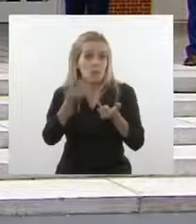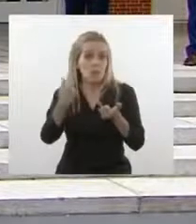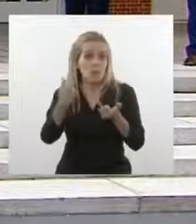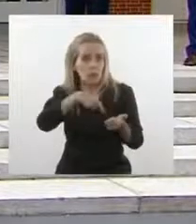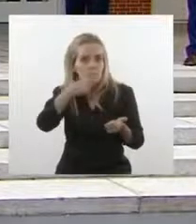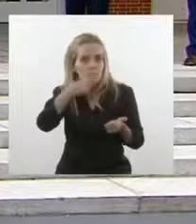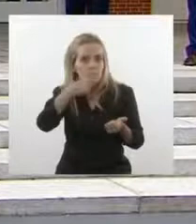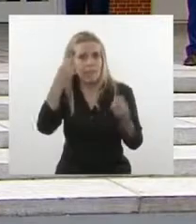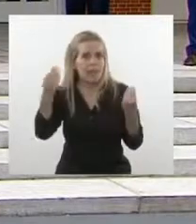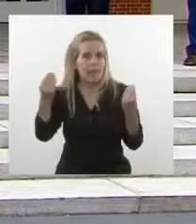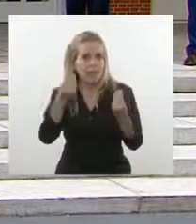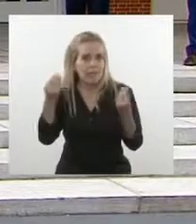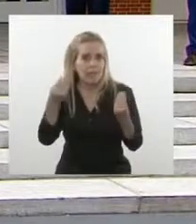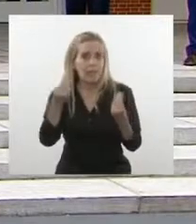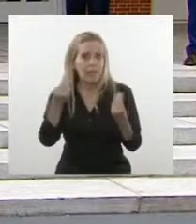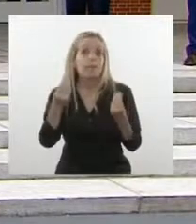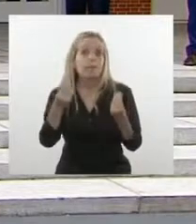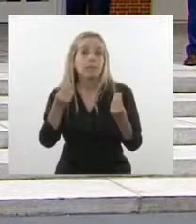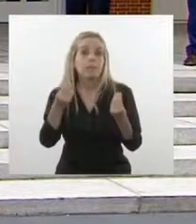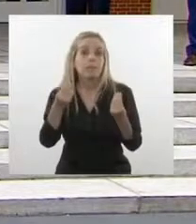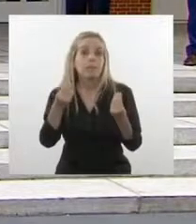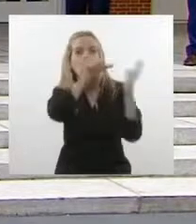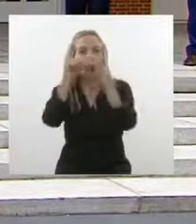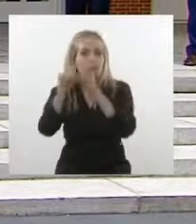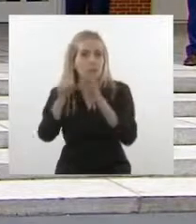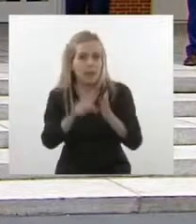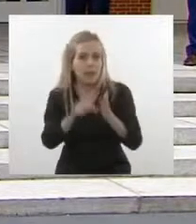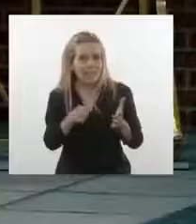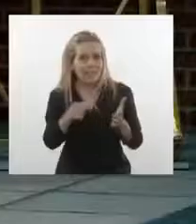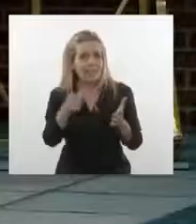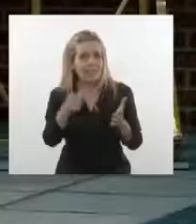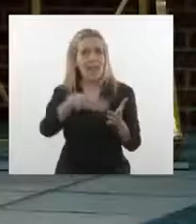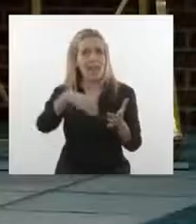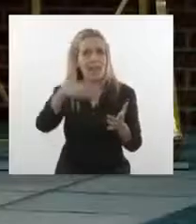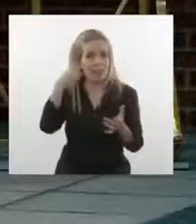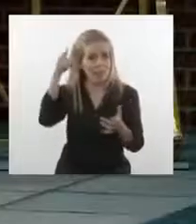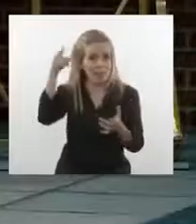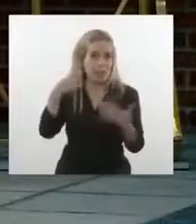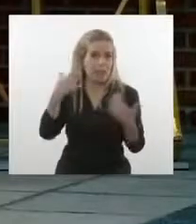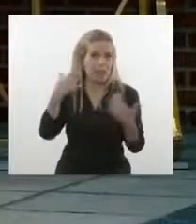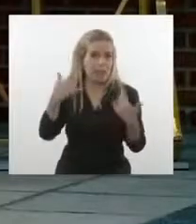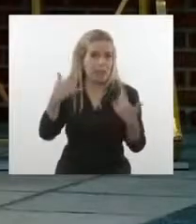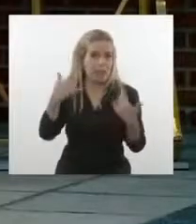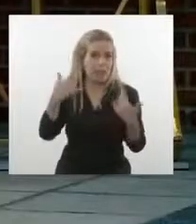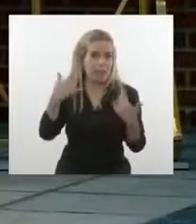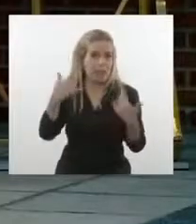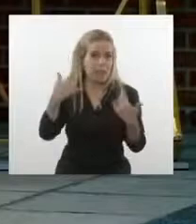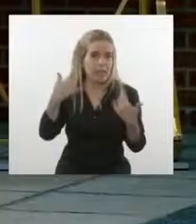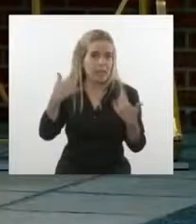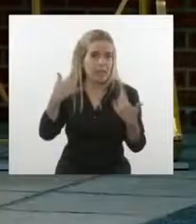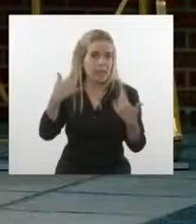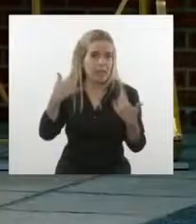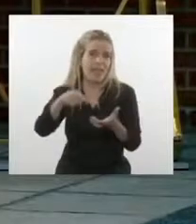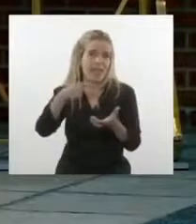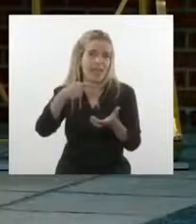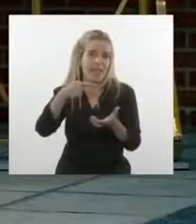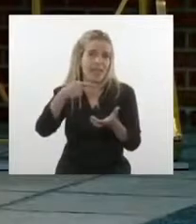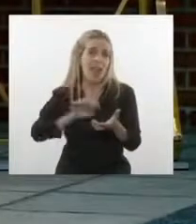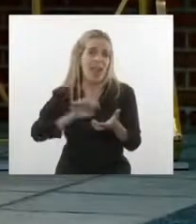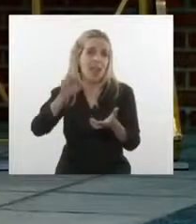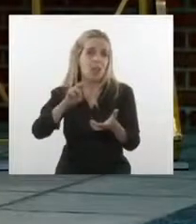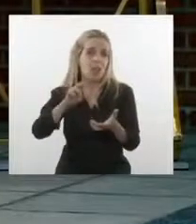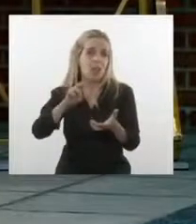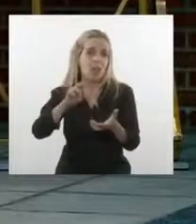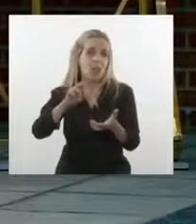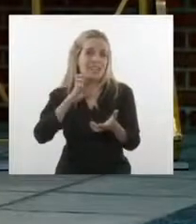planteos ante los organismos internacionales de crédito frente a la inmensa deuda que la Argentina heredó en el año 2019, que